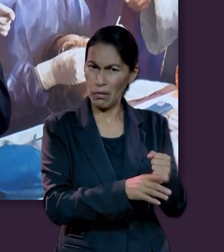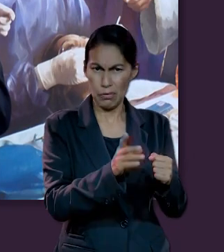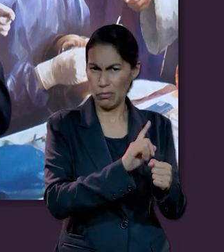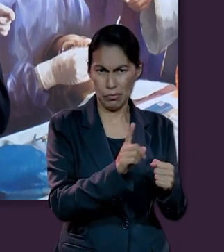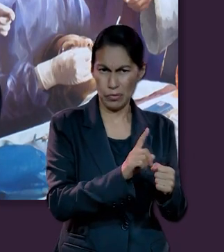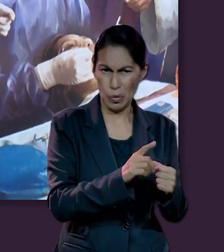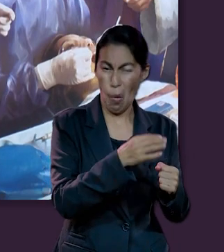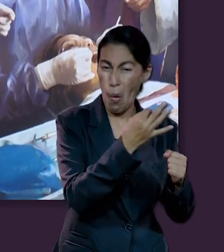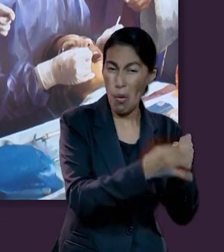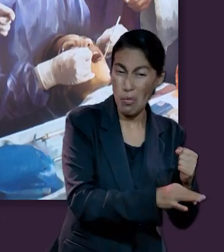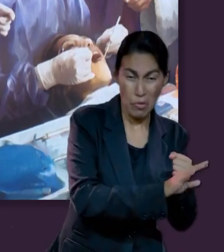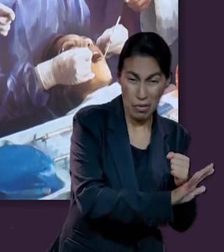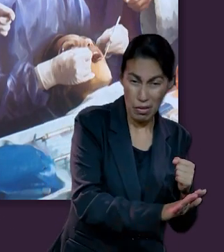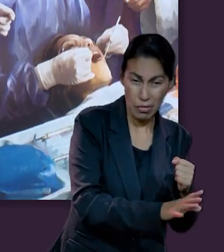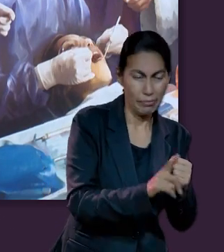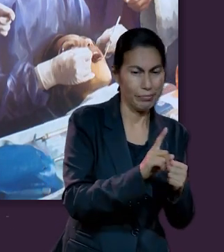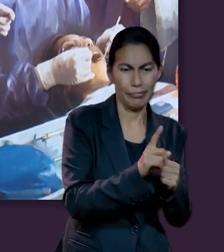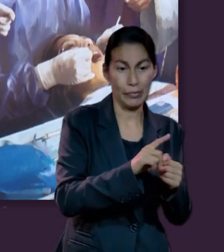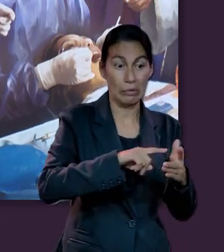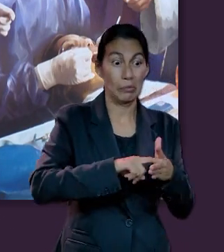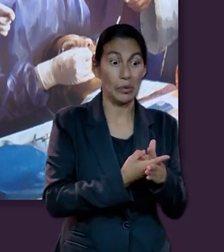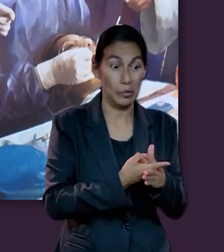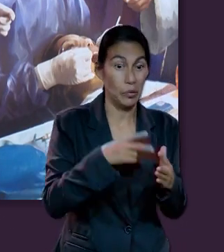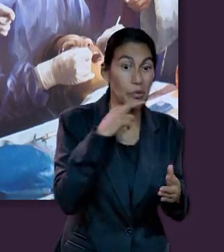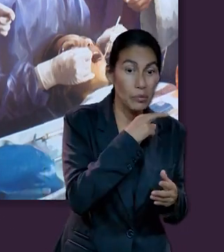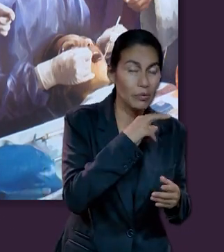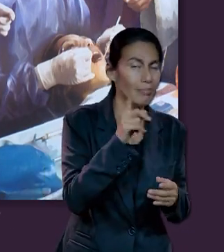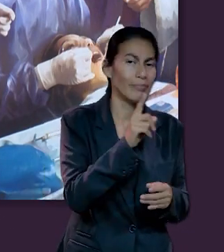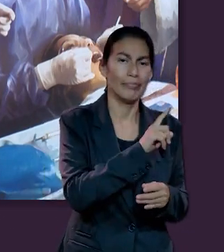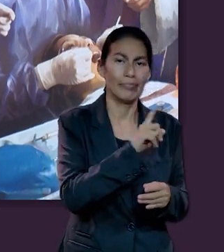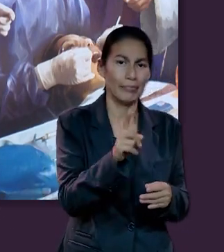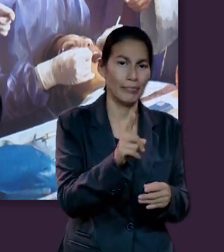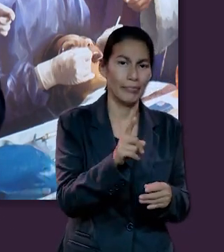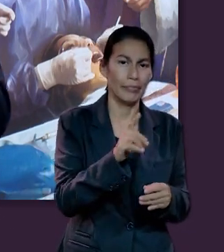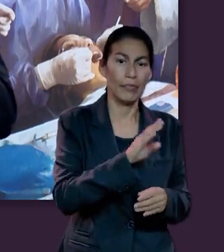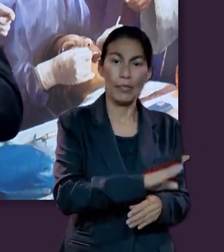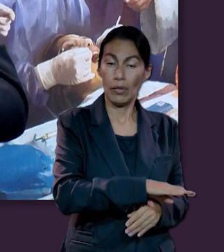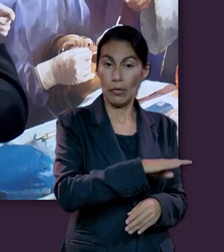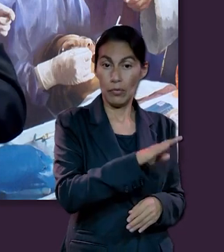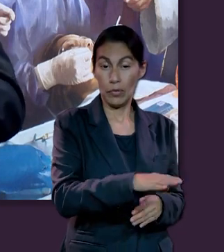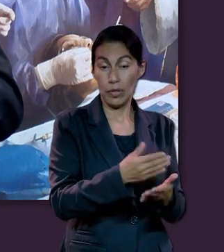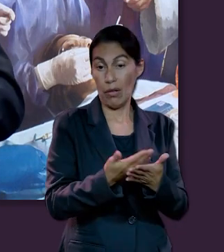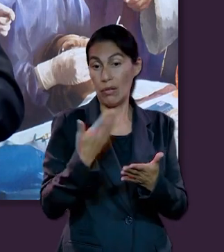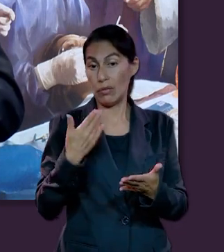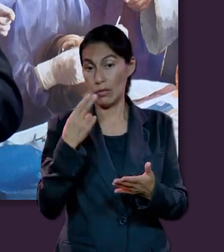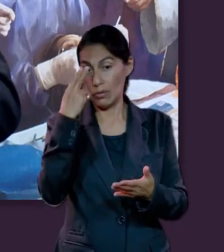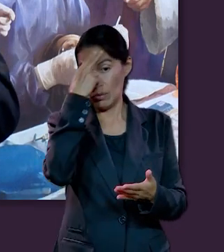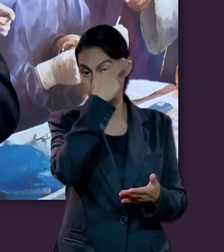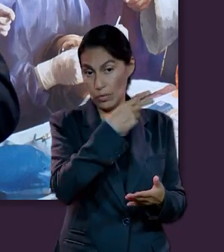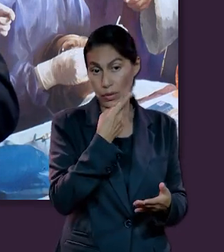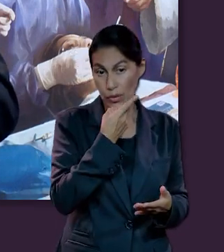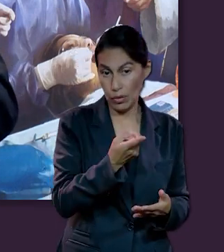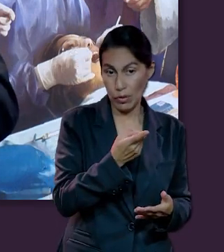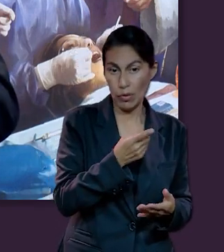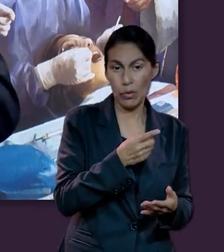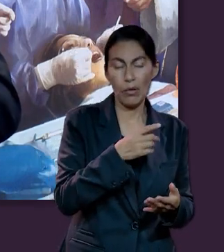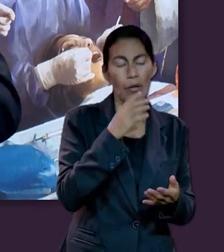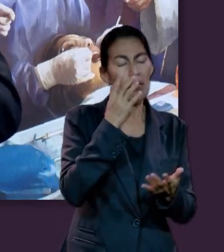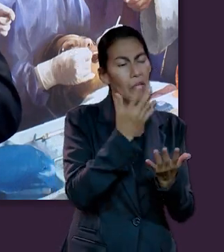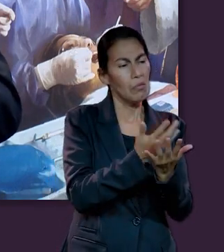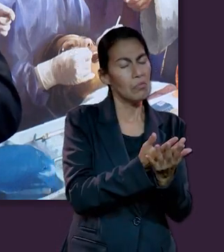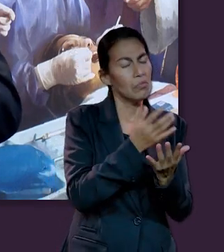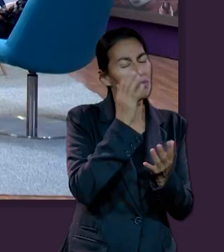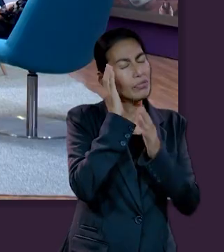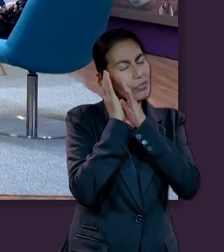fin, pero tampoco el principio de algo nuevo inmediatamente. La muerte, como mencionaba Noemí, es simplemente